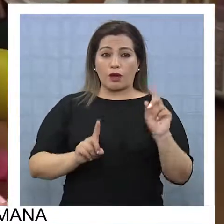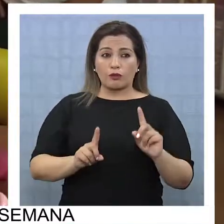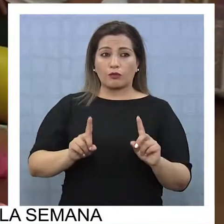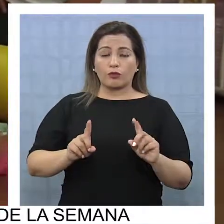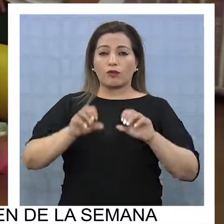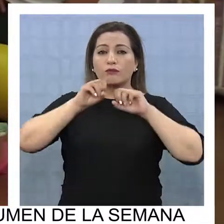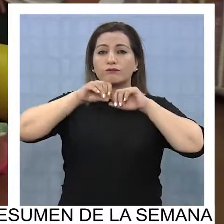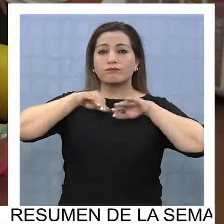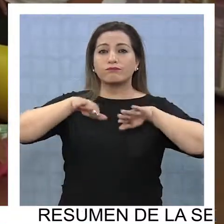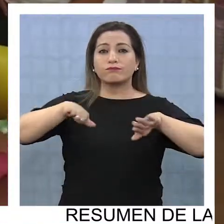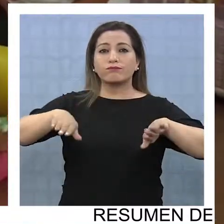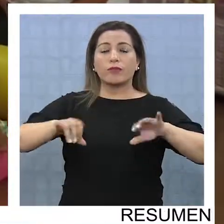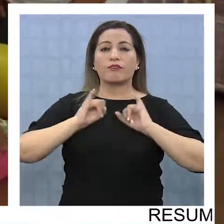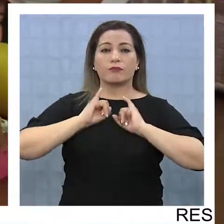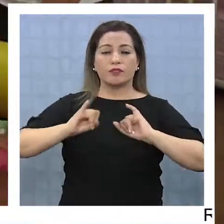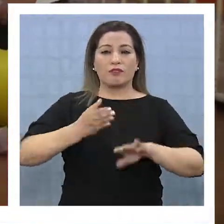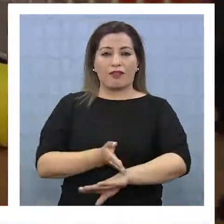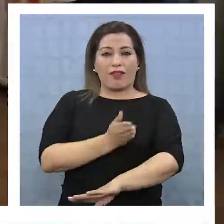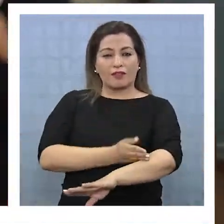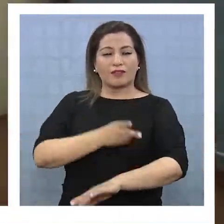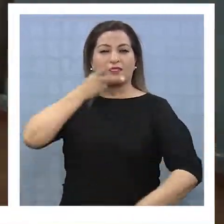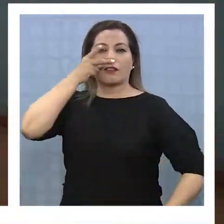difundirán antes de noviembre.